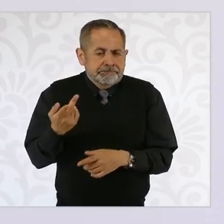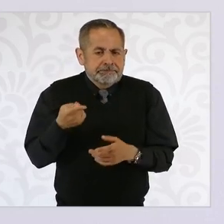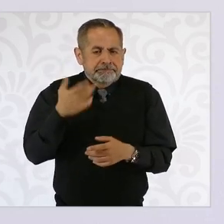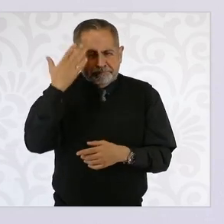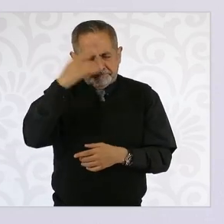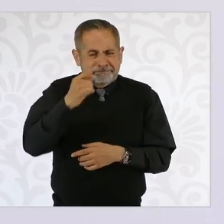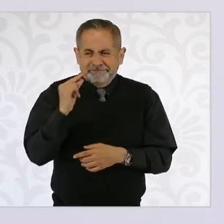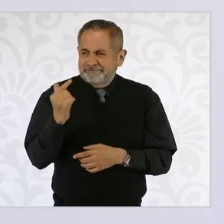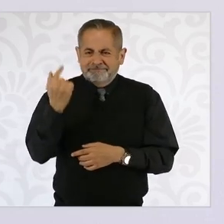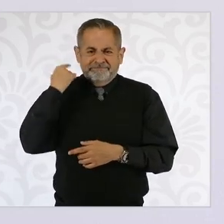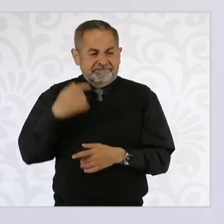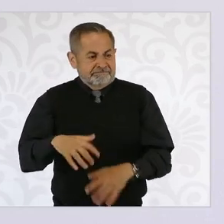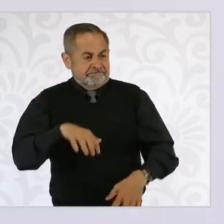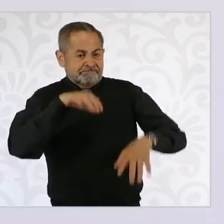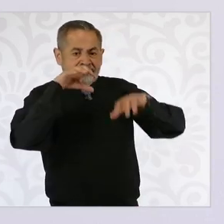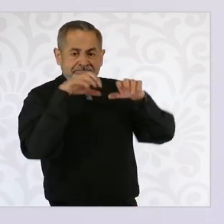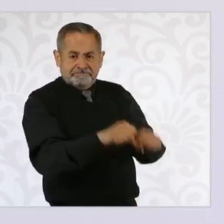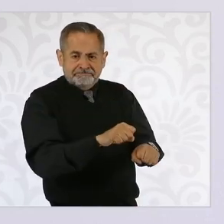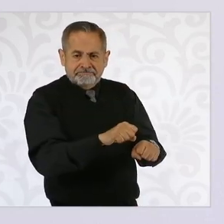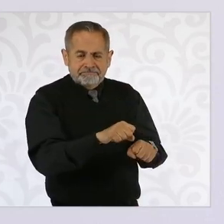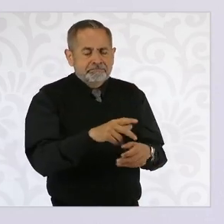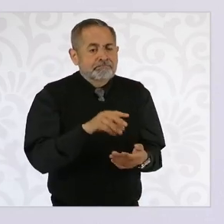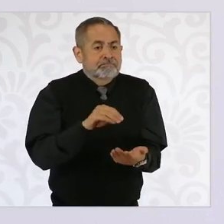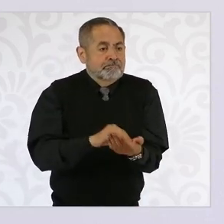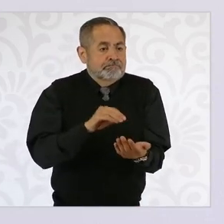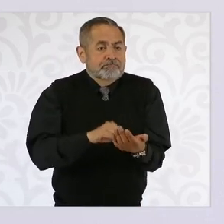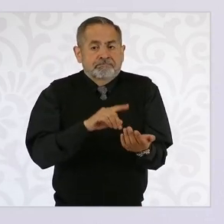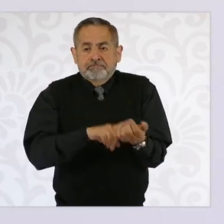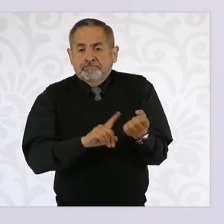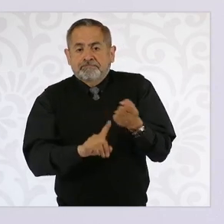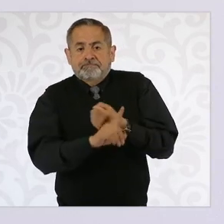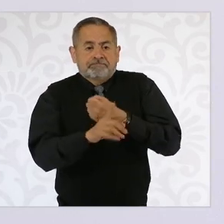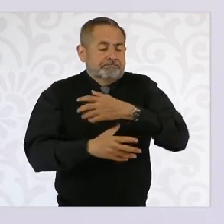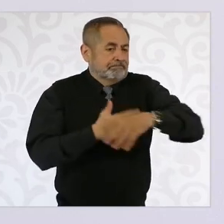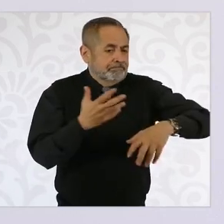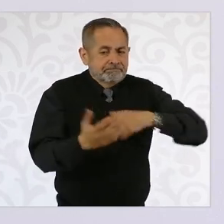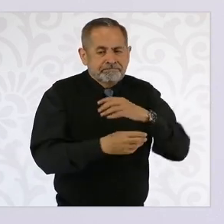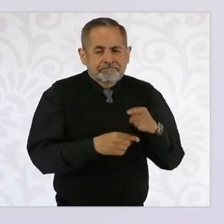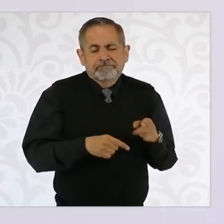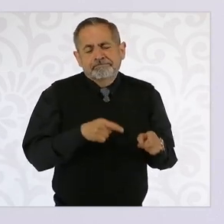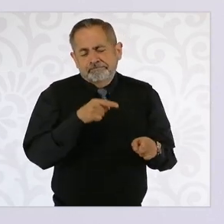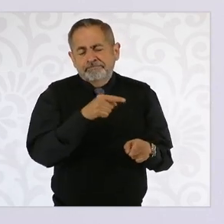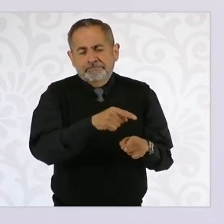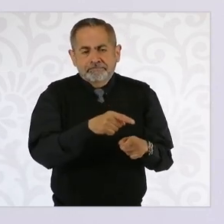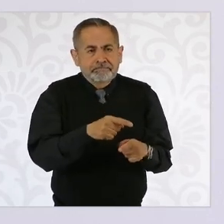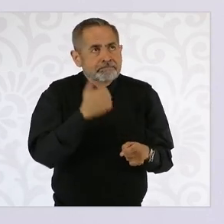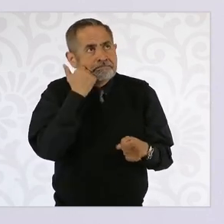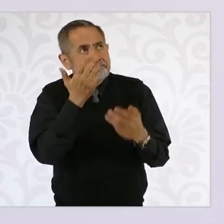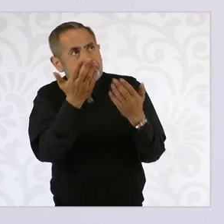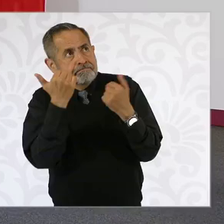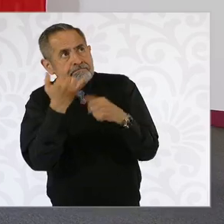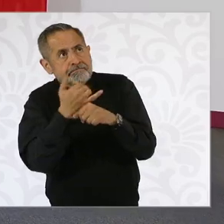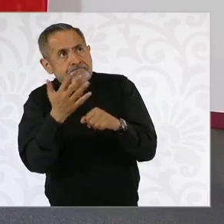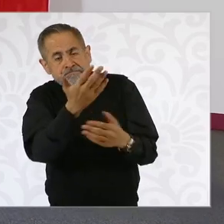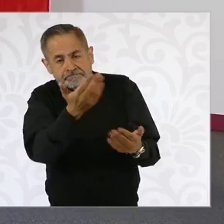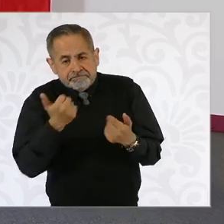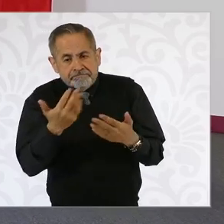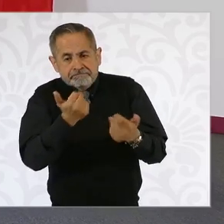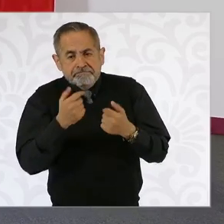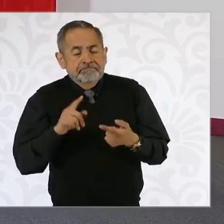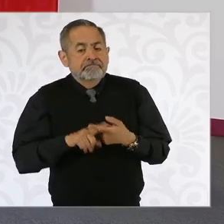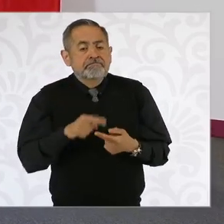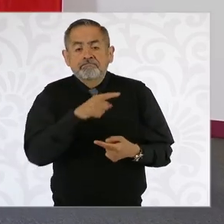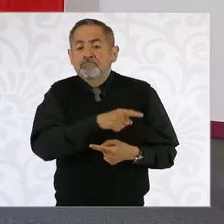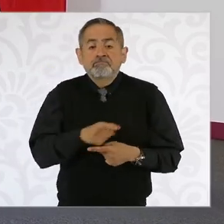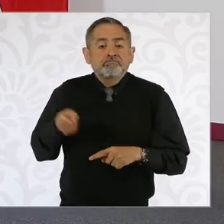detención que hubo, que todavía se pide información, que fue una